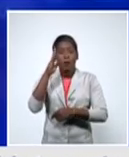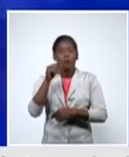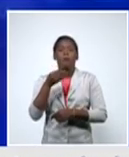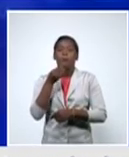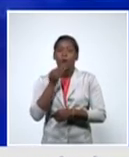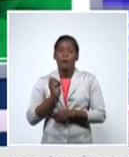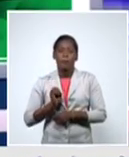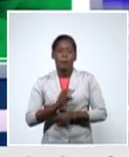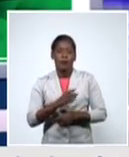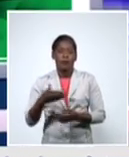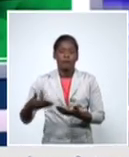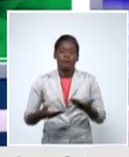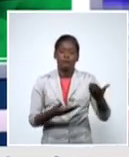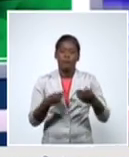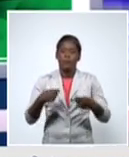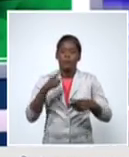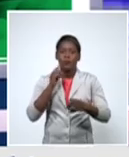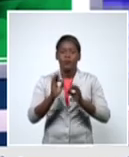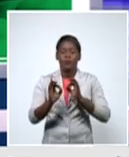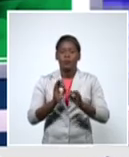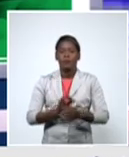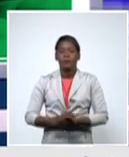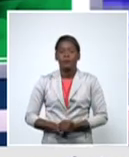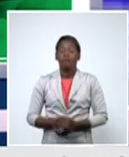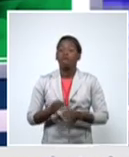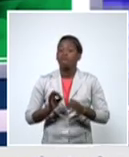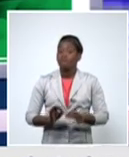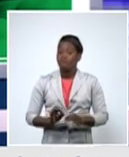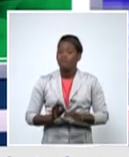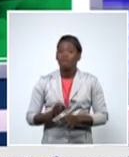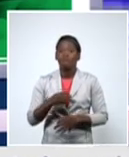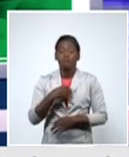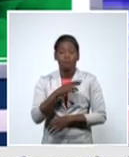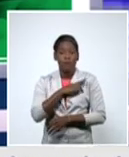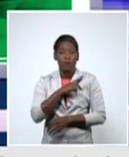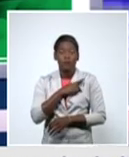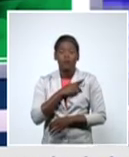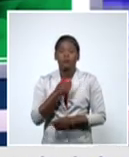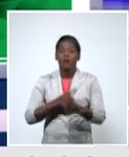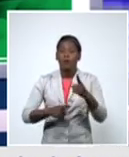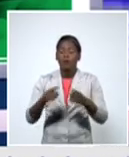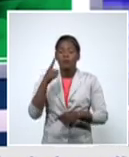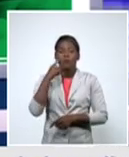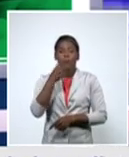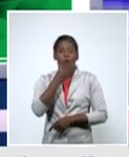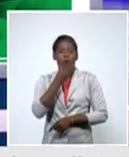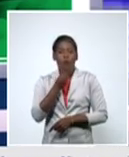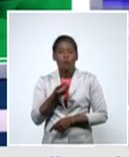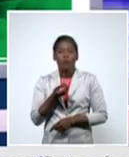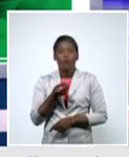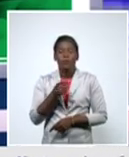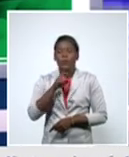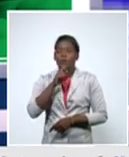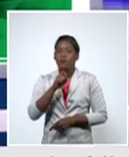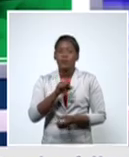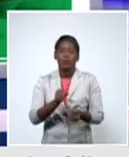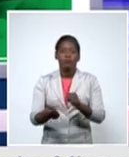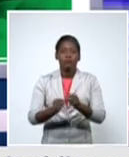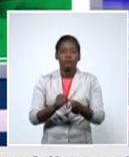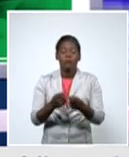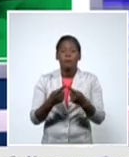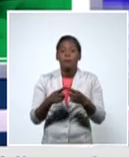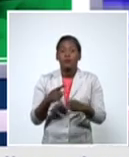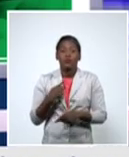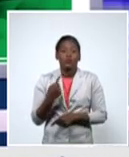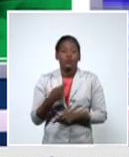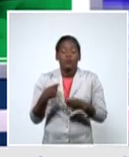los jóvenes los adolescentes que que a veces decimos no son difíciles de controlar pero bueno creo que